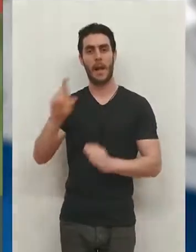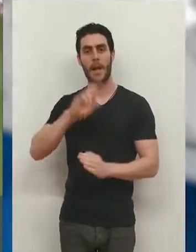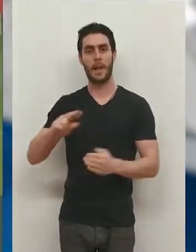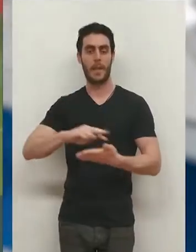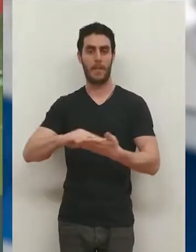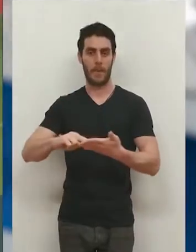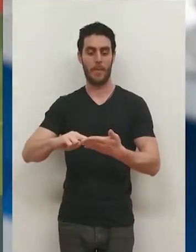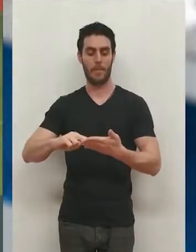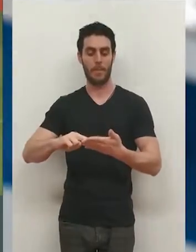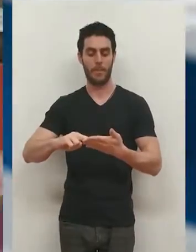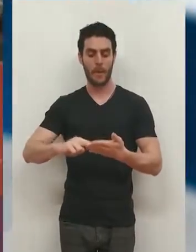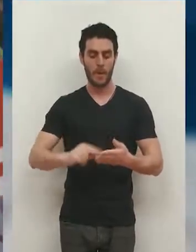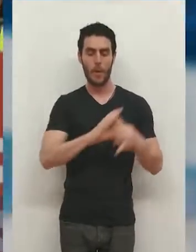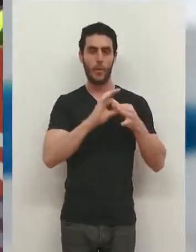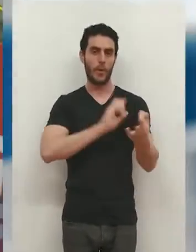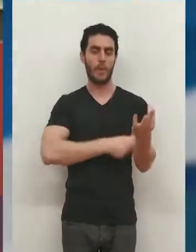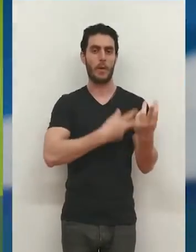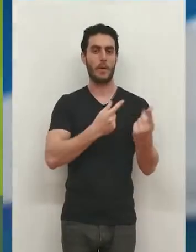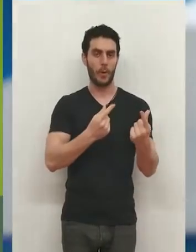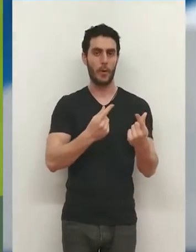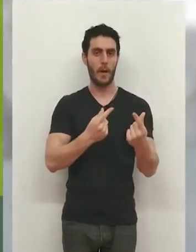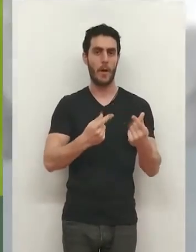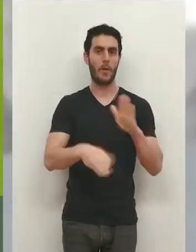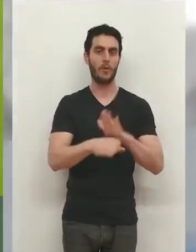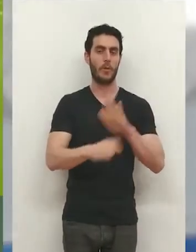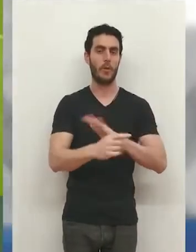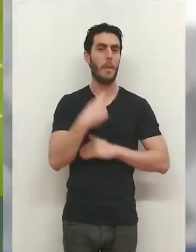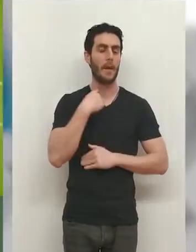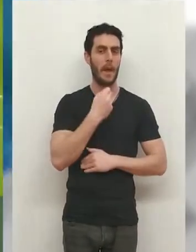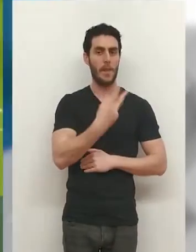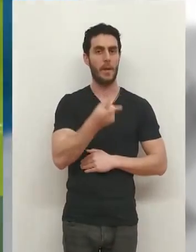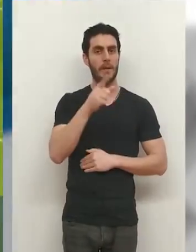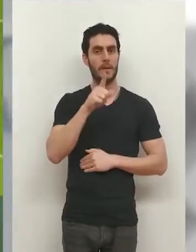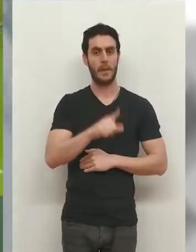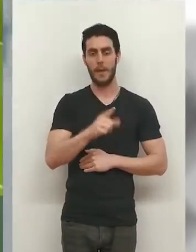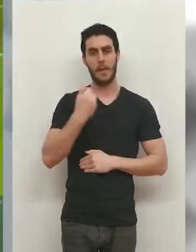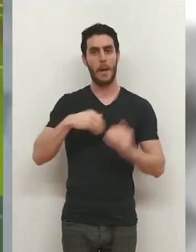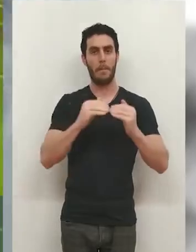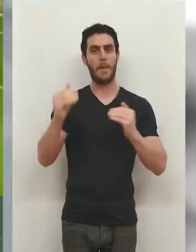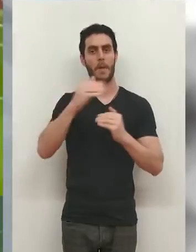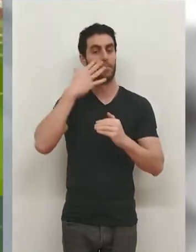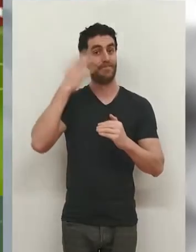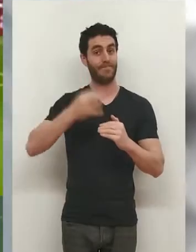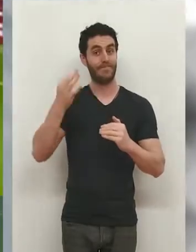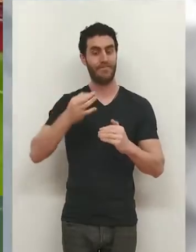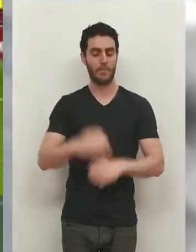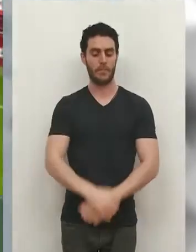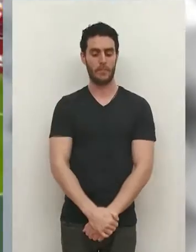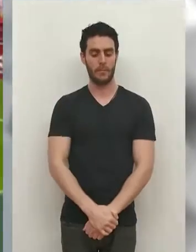respectivamente. Los de Aguilá enlazan dos derrotas consecutivas y ven peligrar su billete para jugar los play-offs.